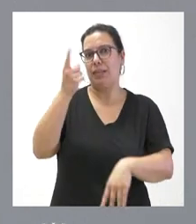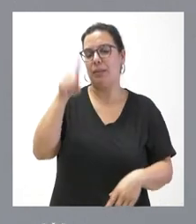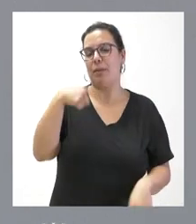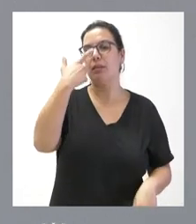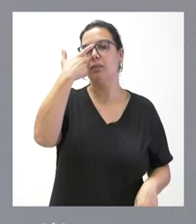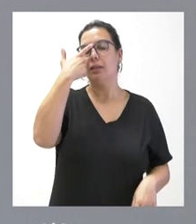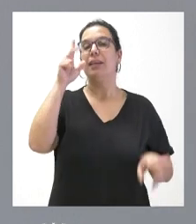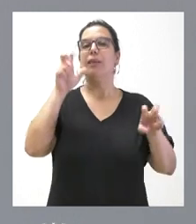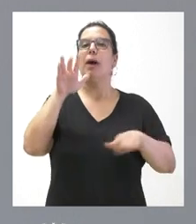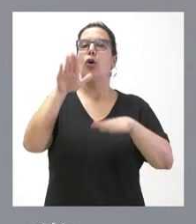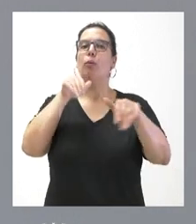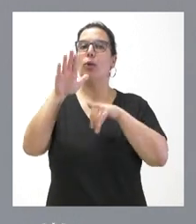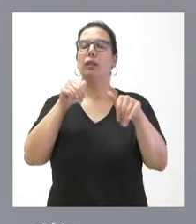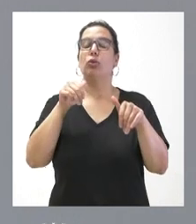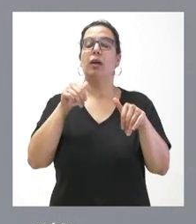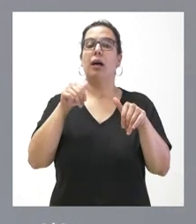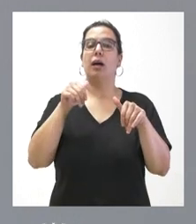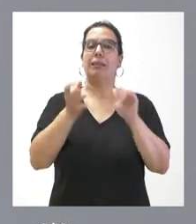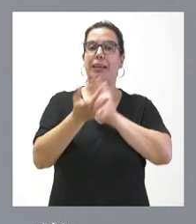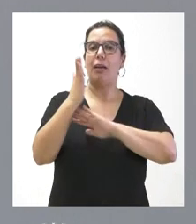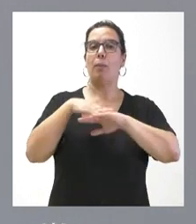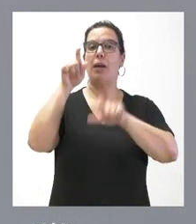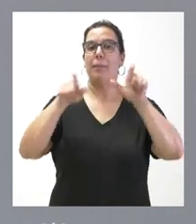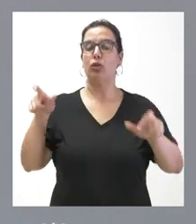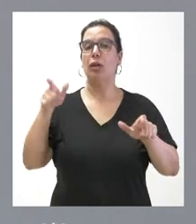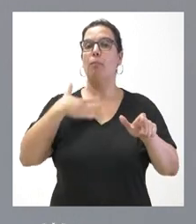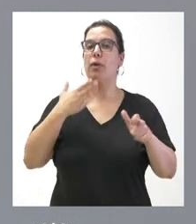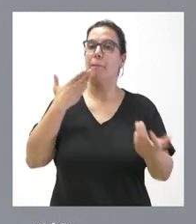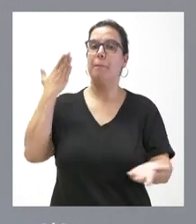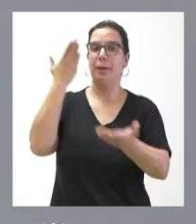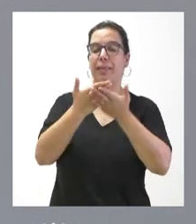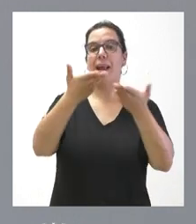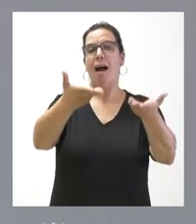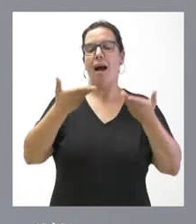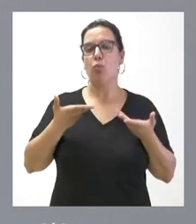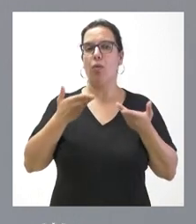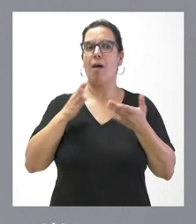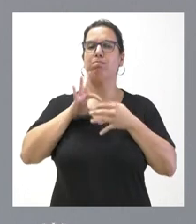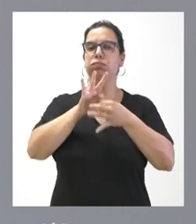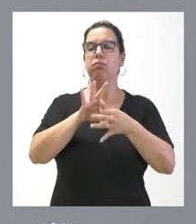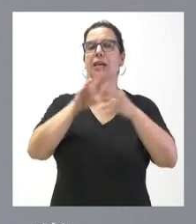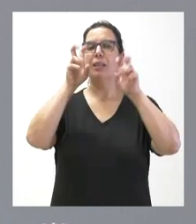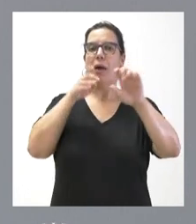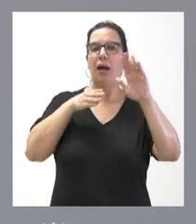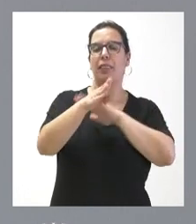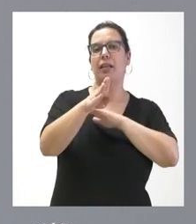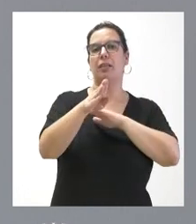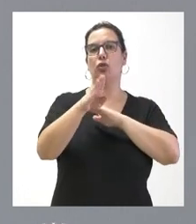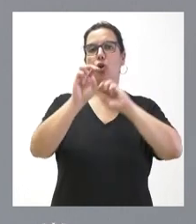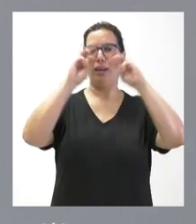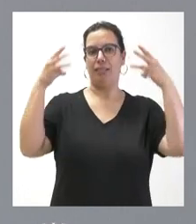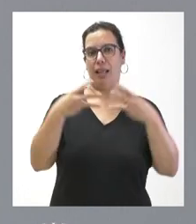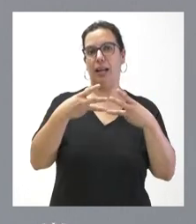que era sobre la convocatoria que se ha establecido para las personas que puedan pedir las ayudas en relación con el acceso al Internet